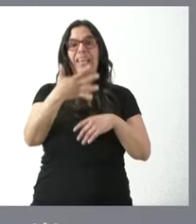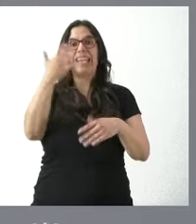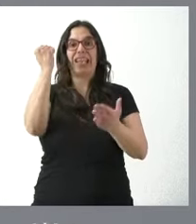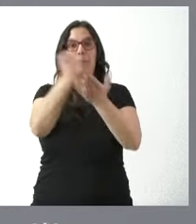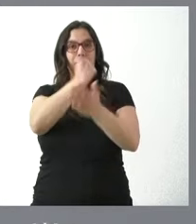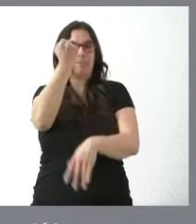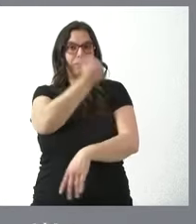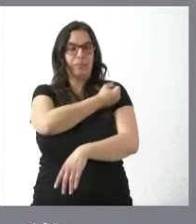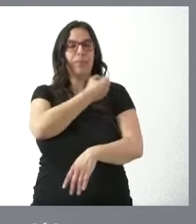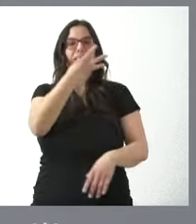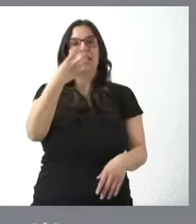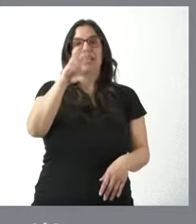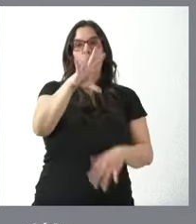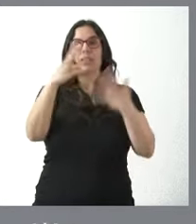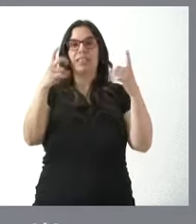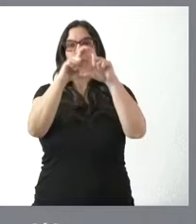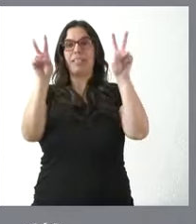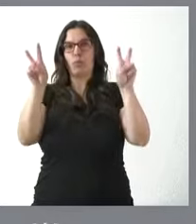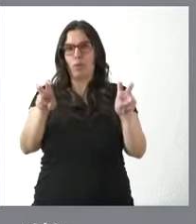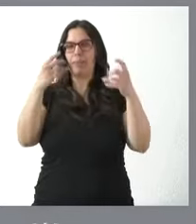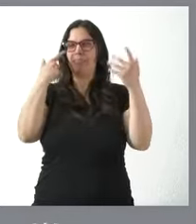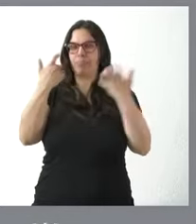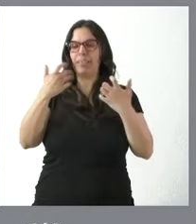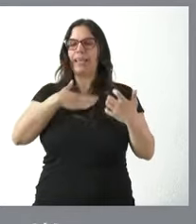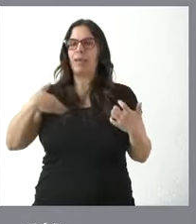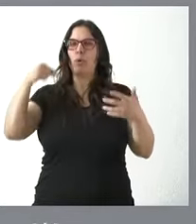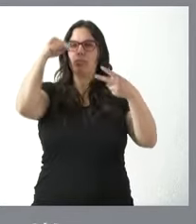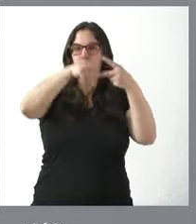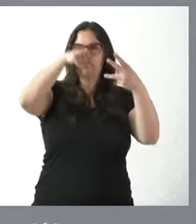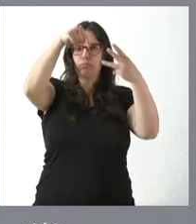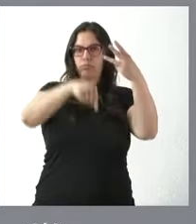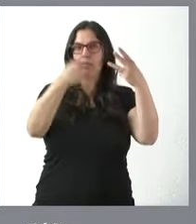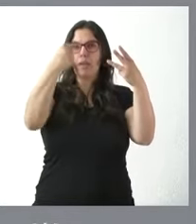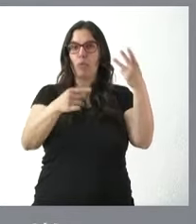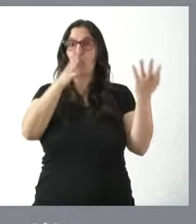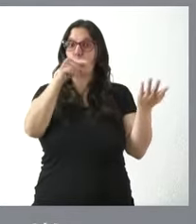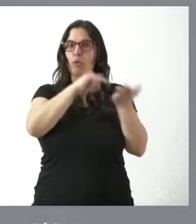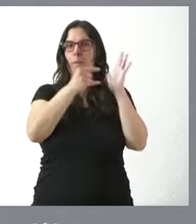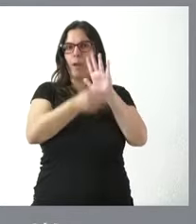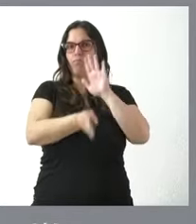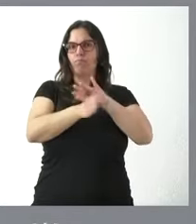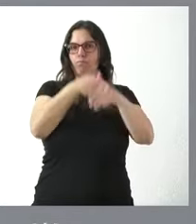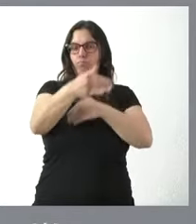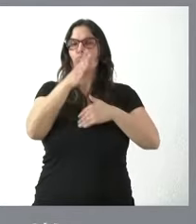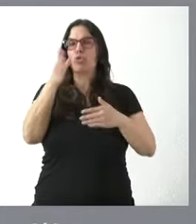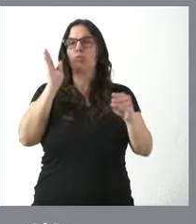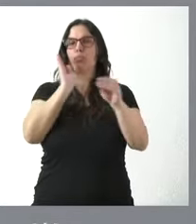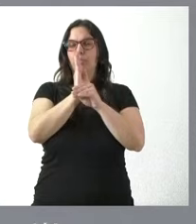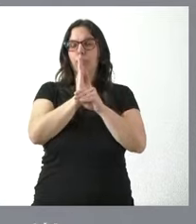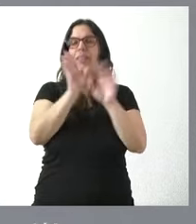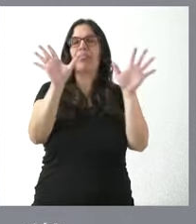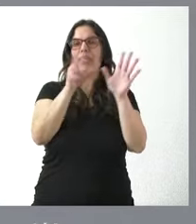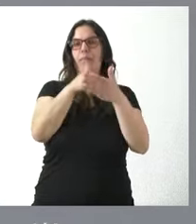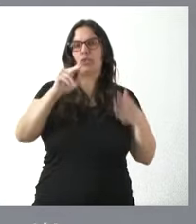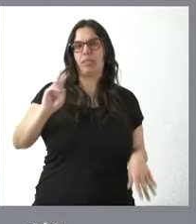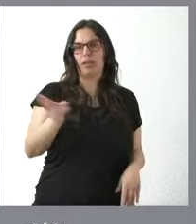357 nuevas empresas. Queremos profundizar en todo ello. Para esto sirve este plan y a esto se dedican estos 10